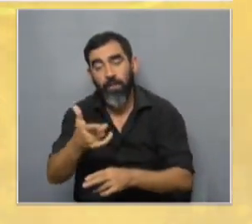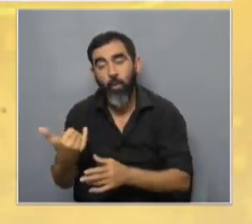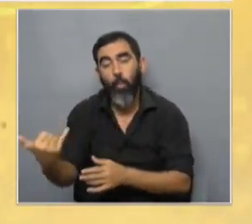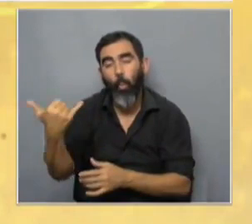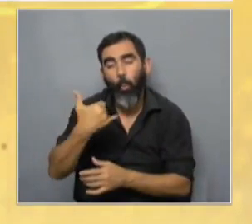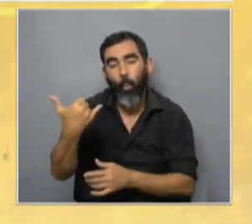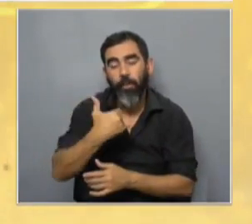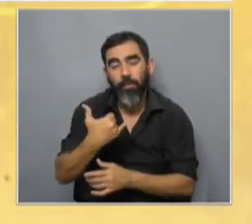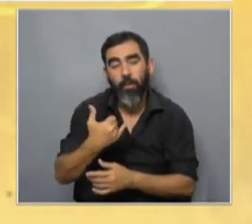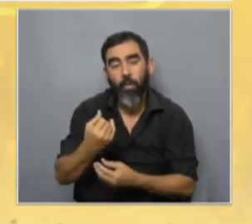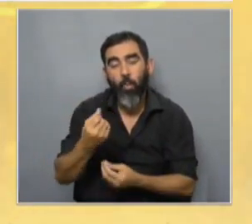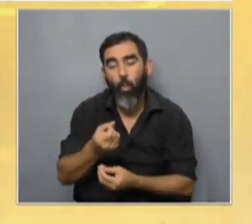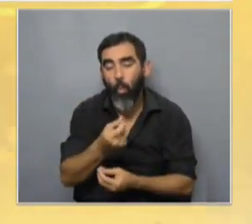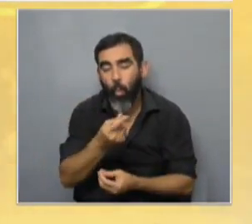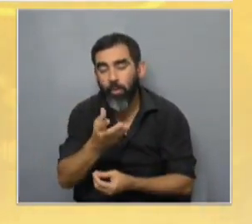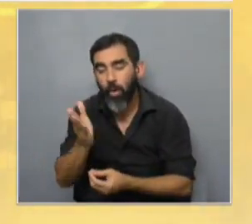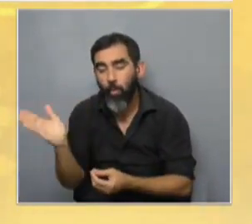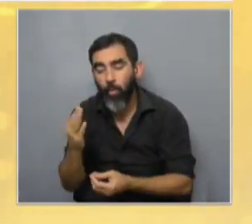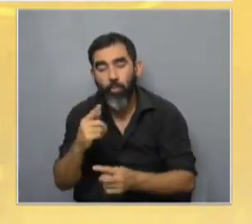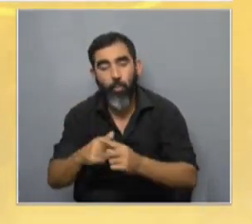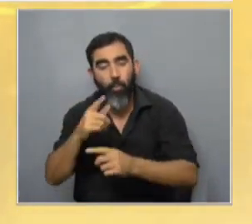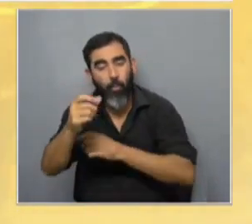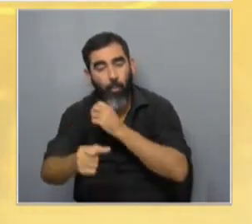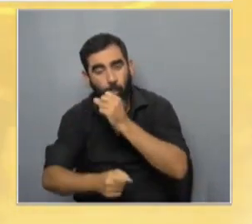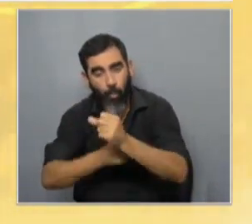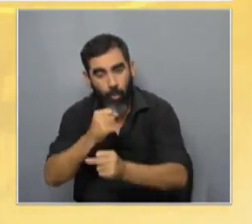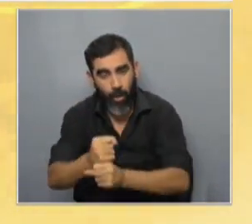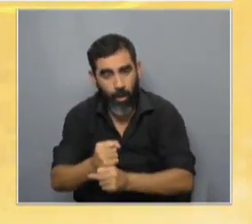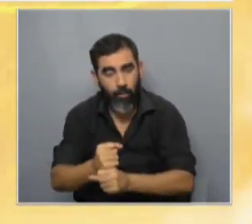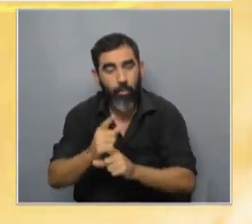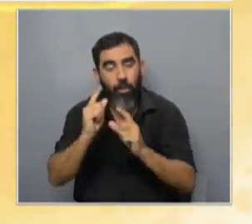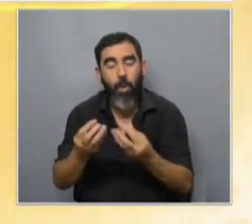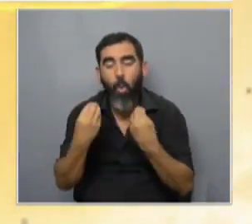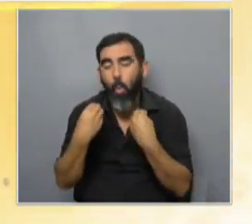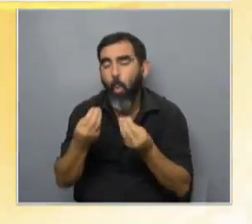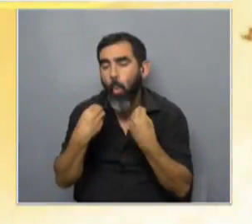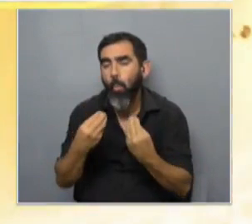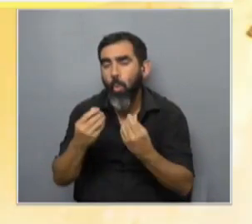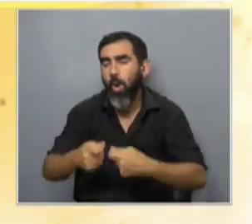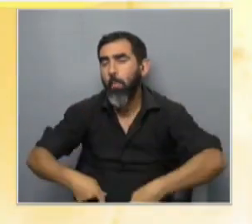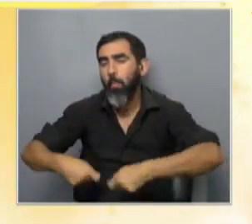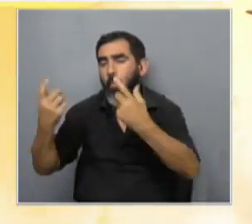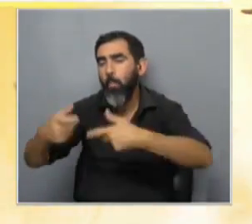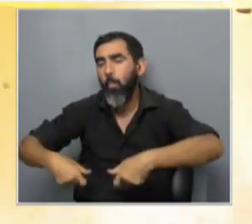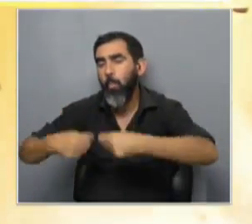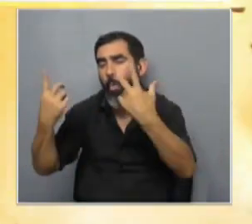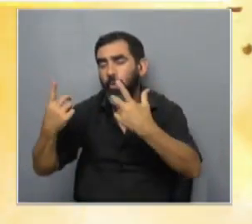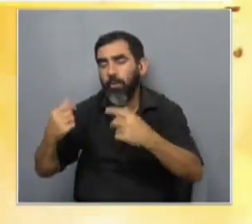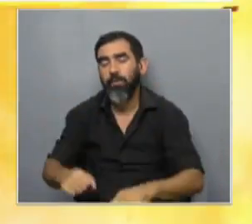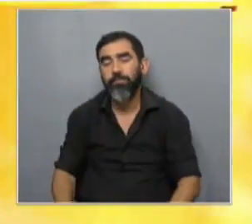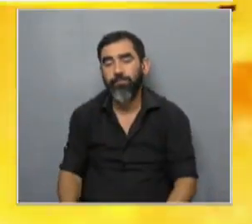cuenta cuánto producen por año nos cuenta también cómo se exporta qué